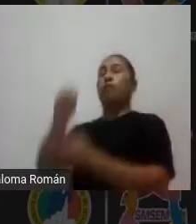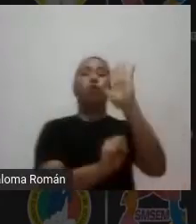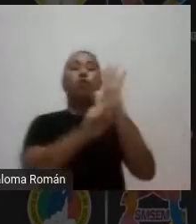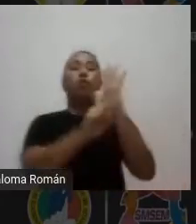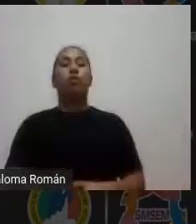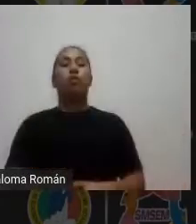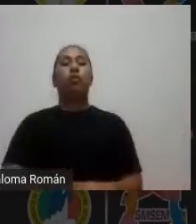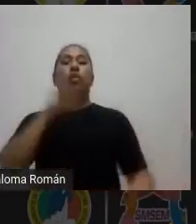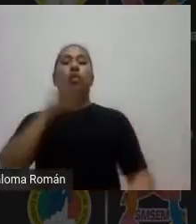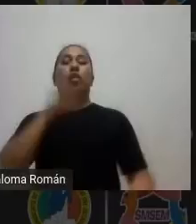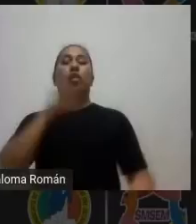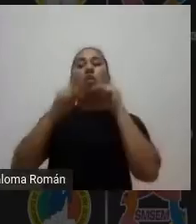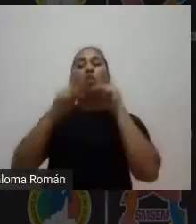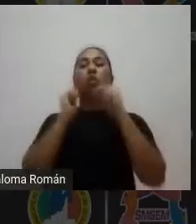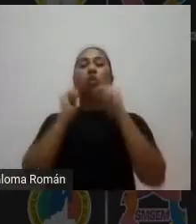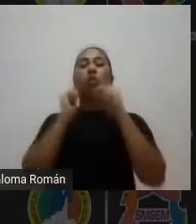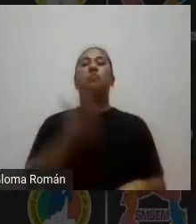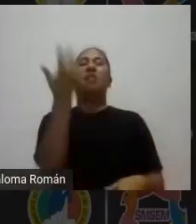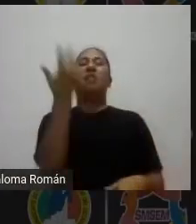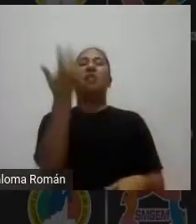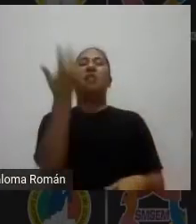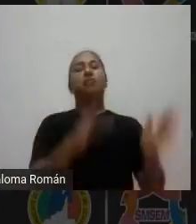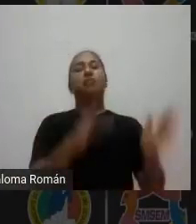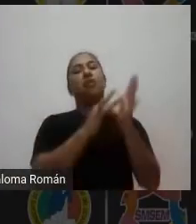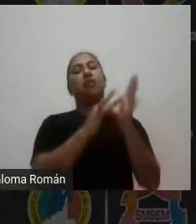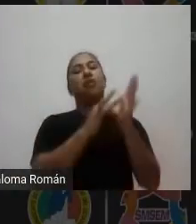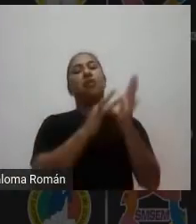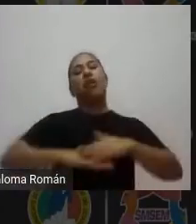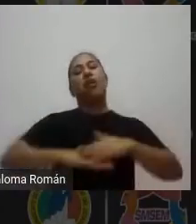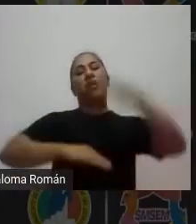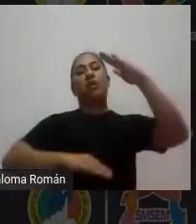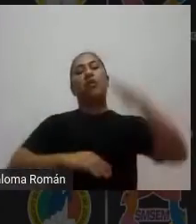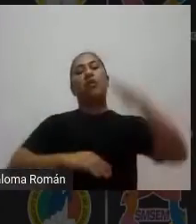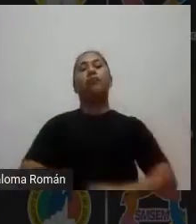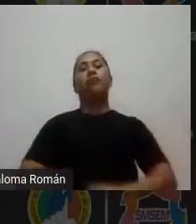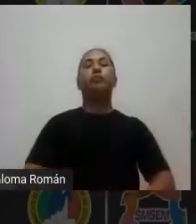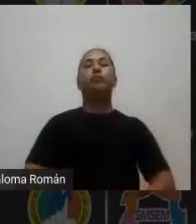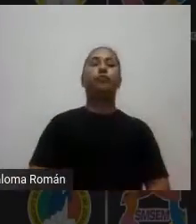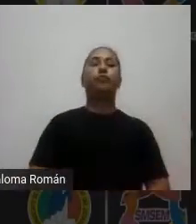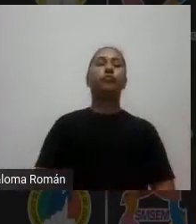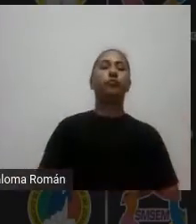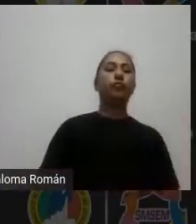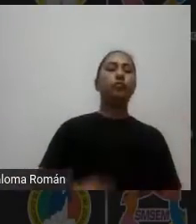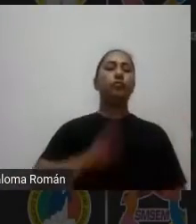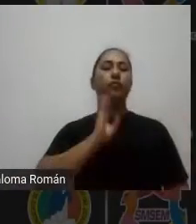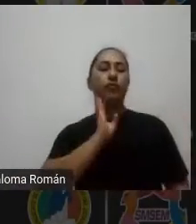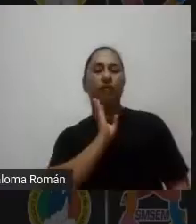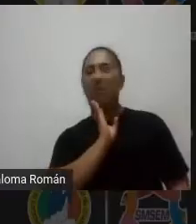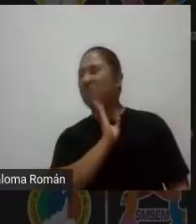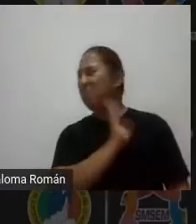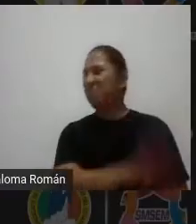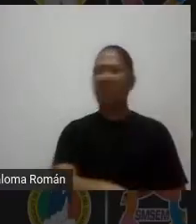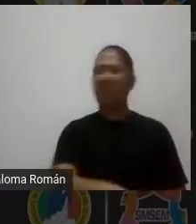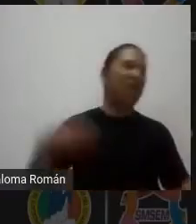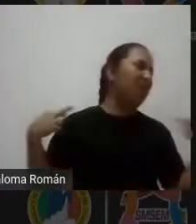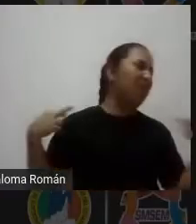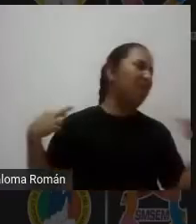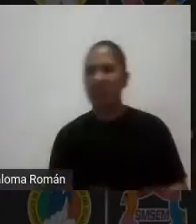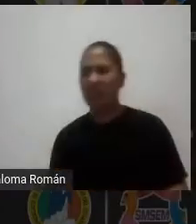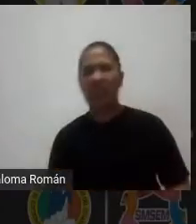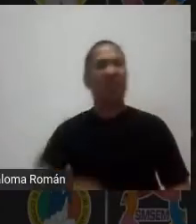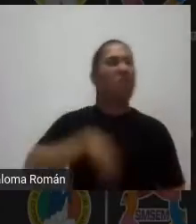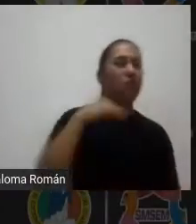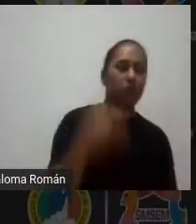durante máximo de 10 minutos es usted una mala maestra porque cómo cree tanto que aprendimos tanto que